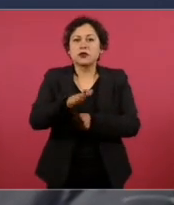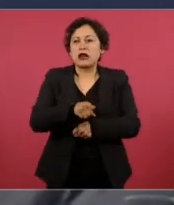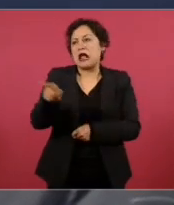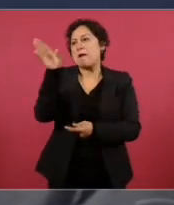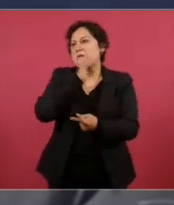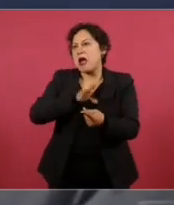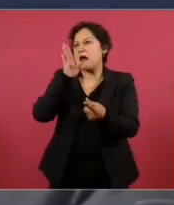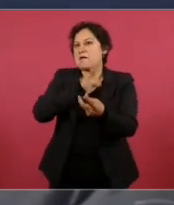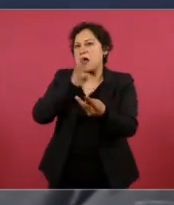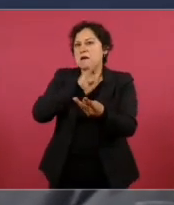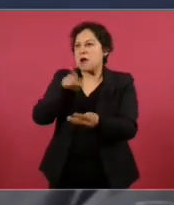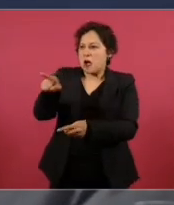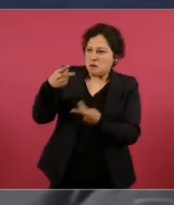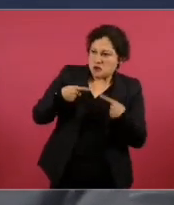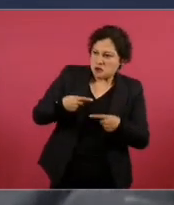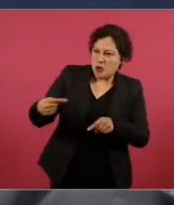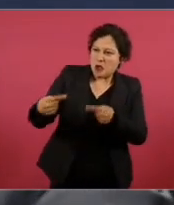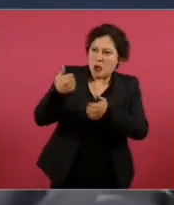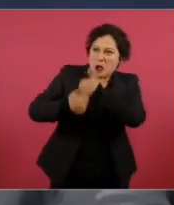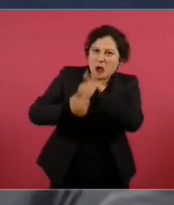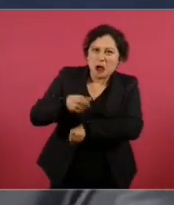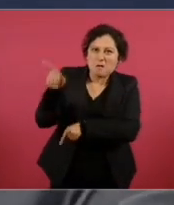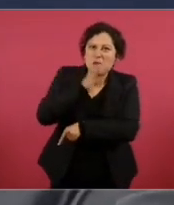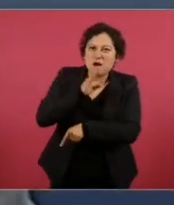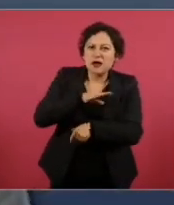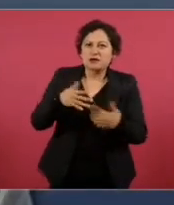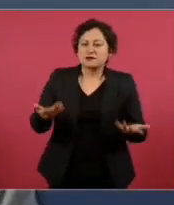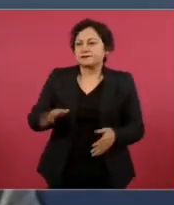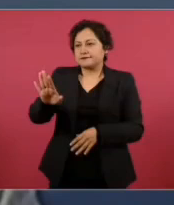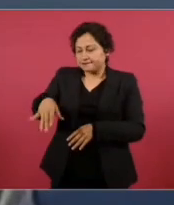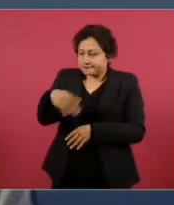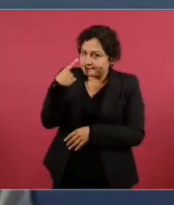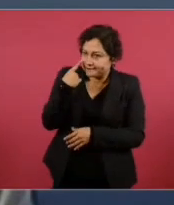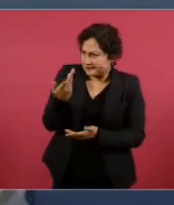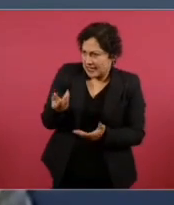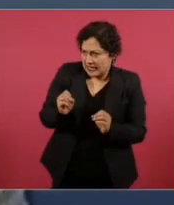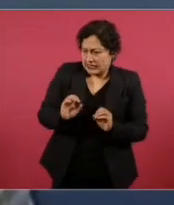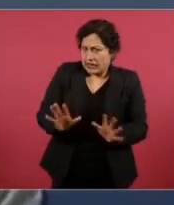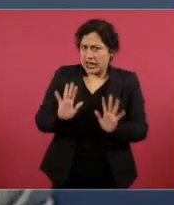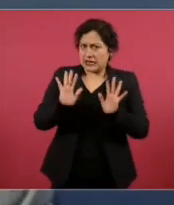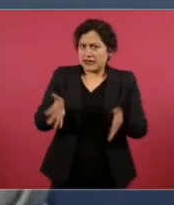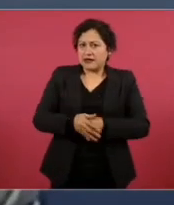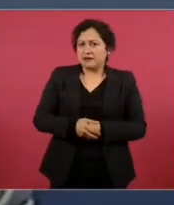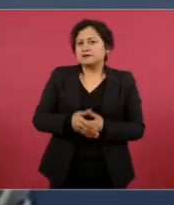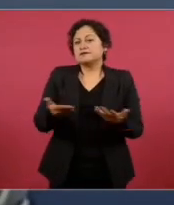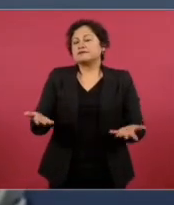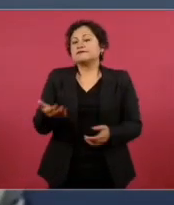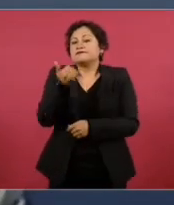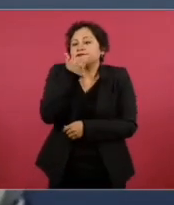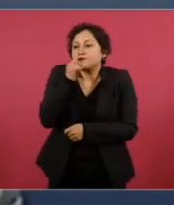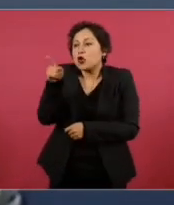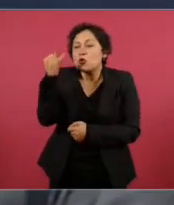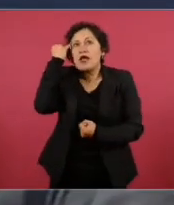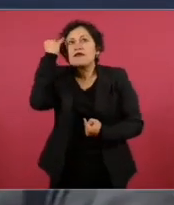a uno de sus adversarios. O te la hicieron, Andrés Manuel. Es que aquí la cosa está, perdón, pero está hablando de las ideas cuando ellos están con acciones